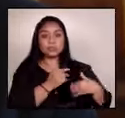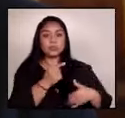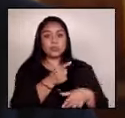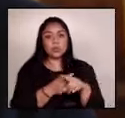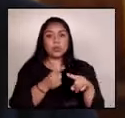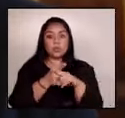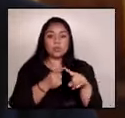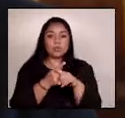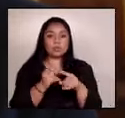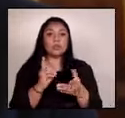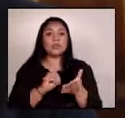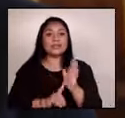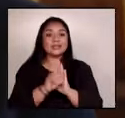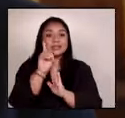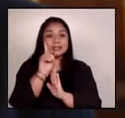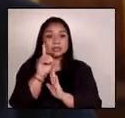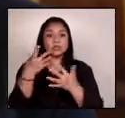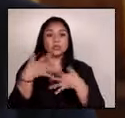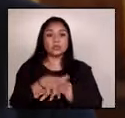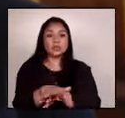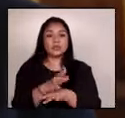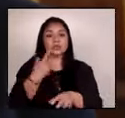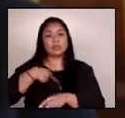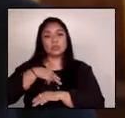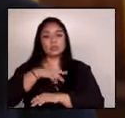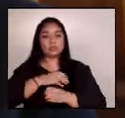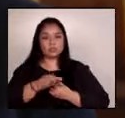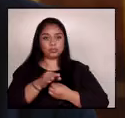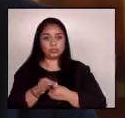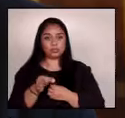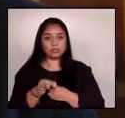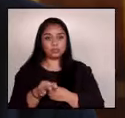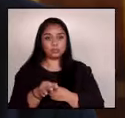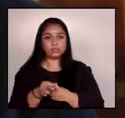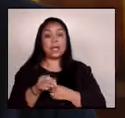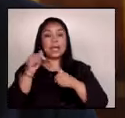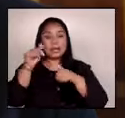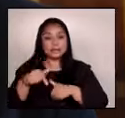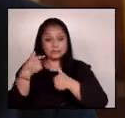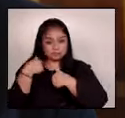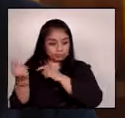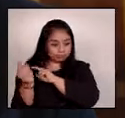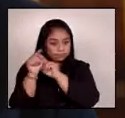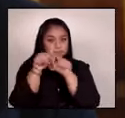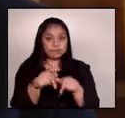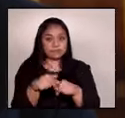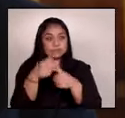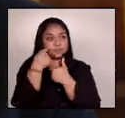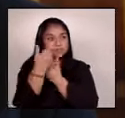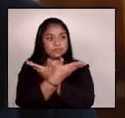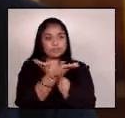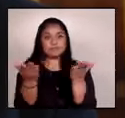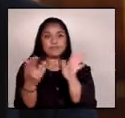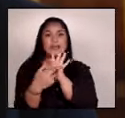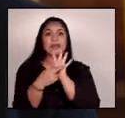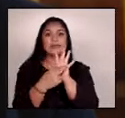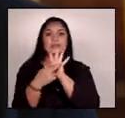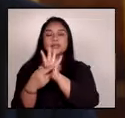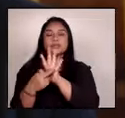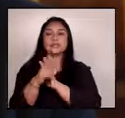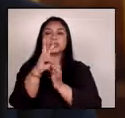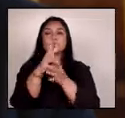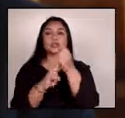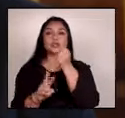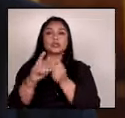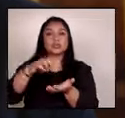incluyente de nuestros pueblos. Aquí estamos hoy representantes de dos pueblos